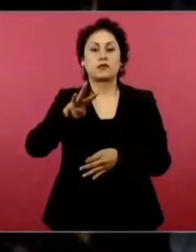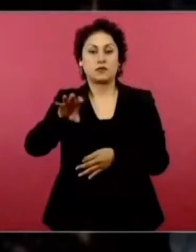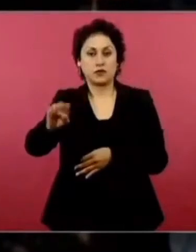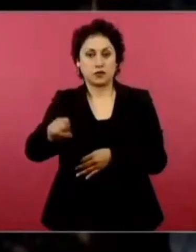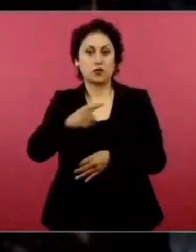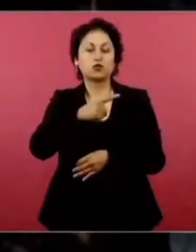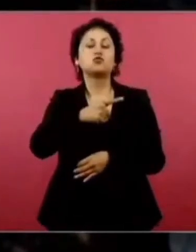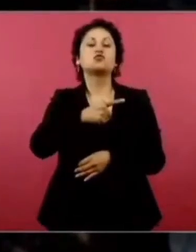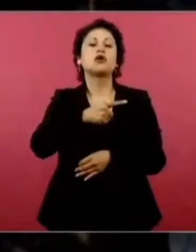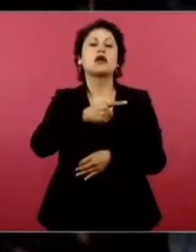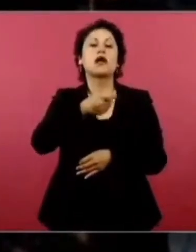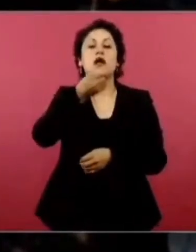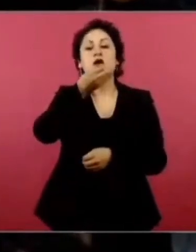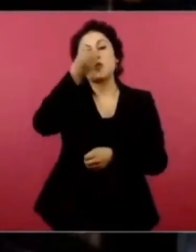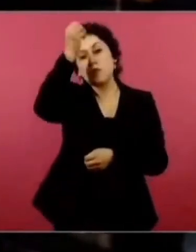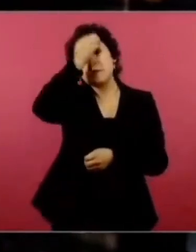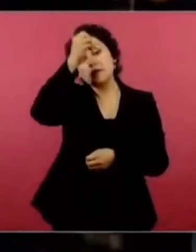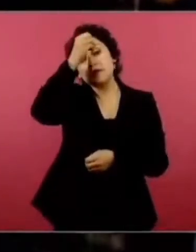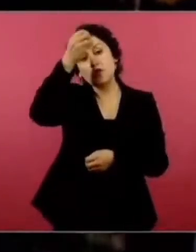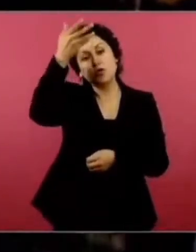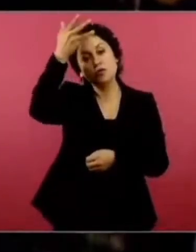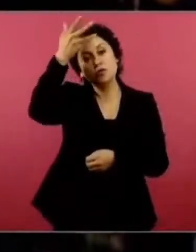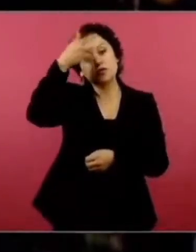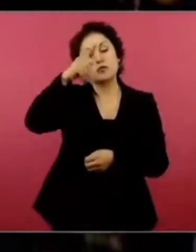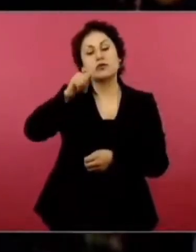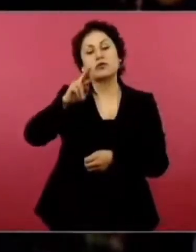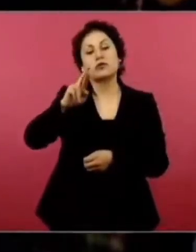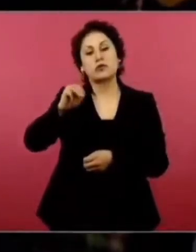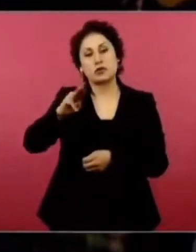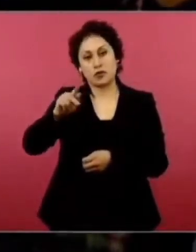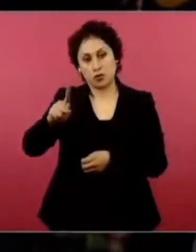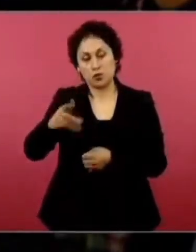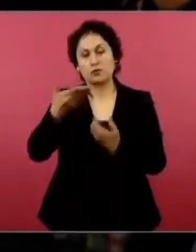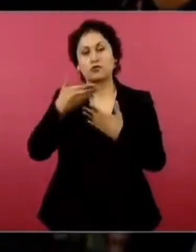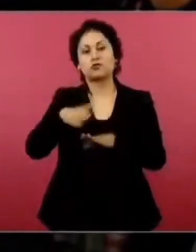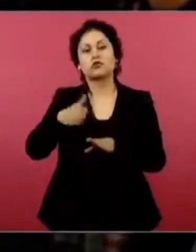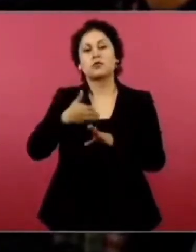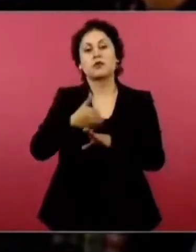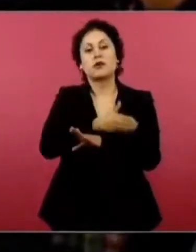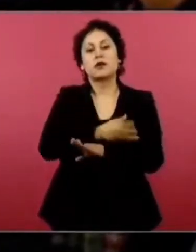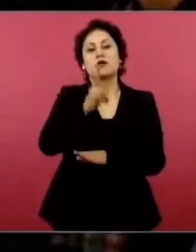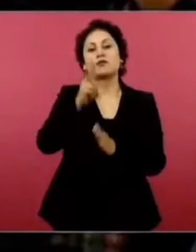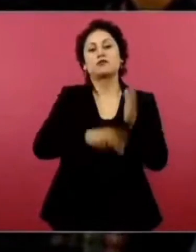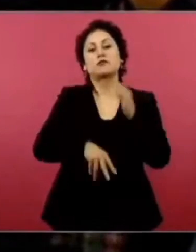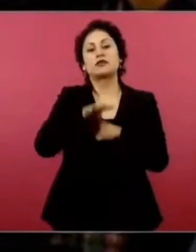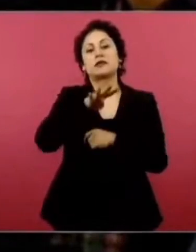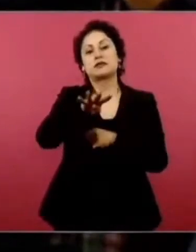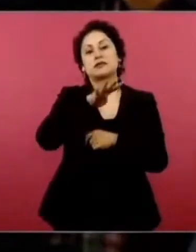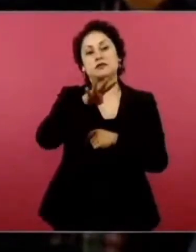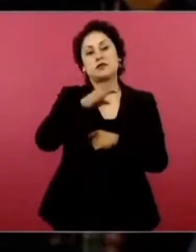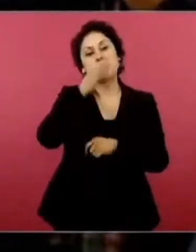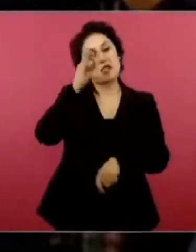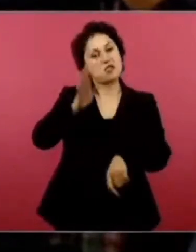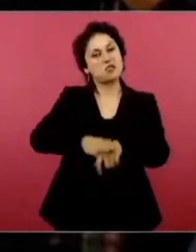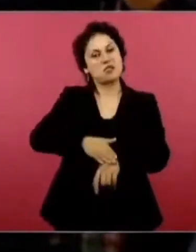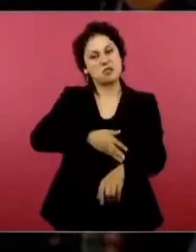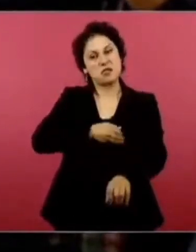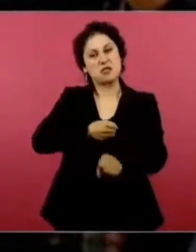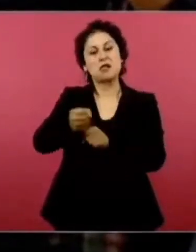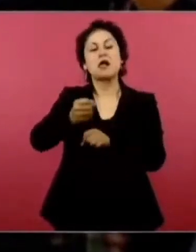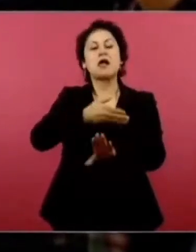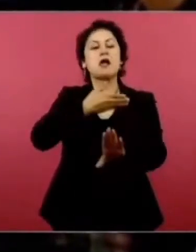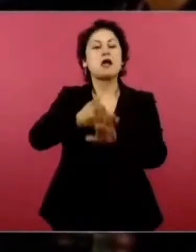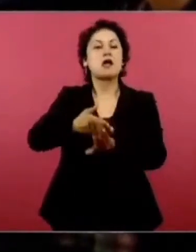las amenazas que él realizó en 2019 hacia el gobierno mexicano con relación a establecer